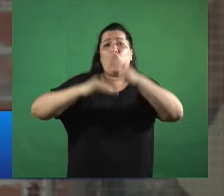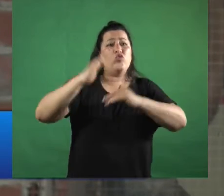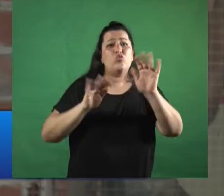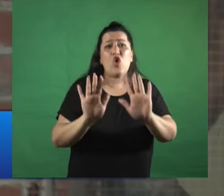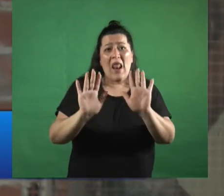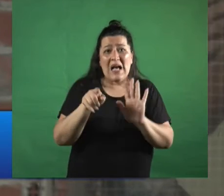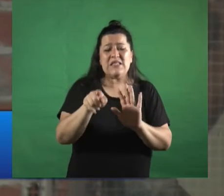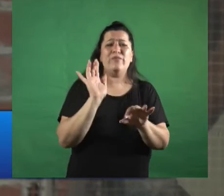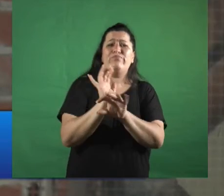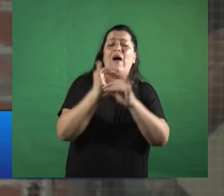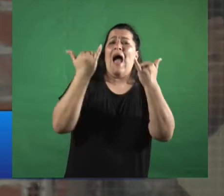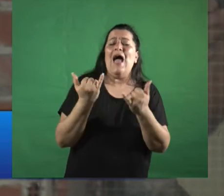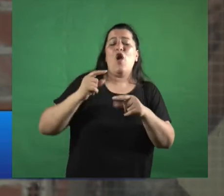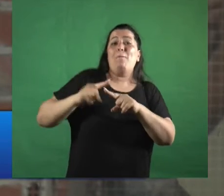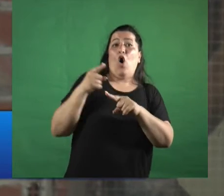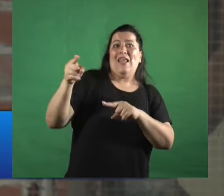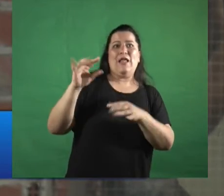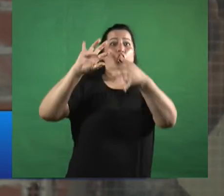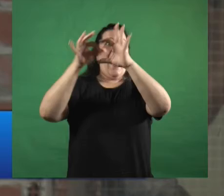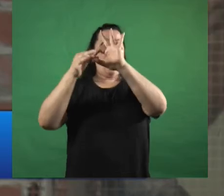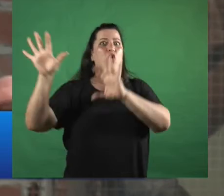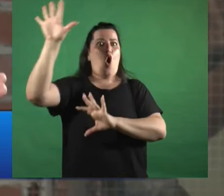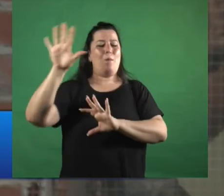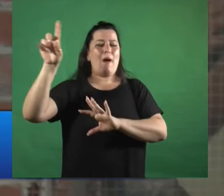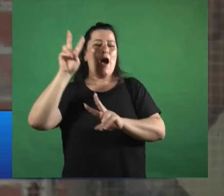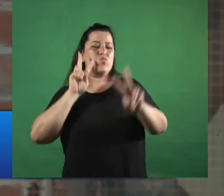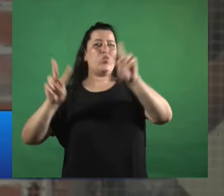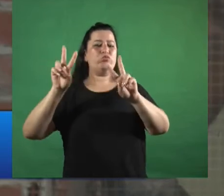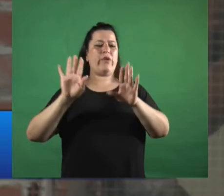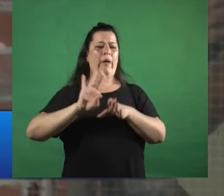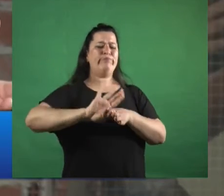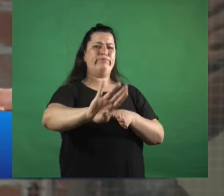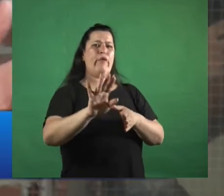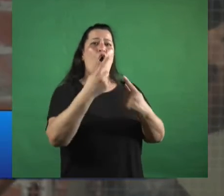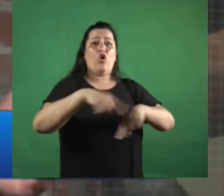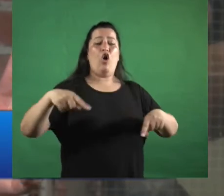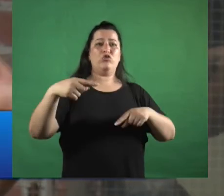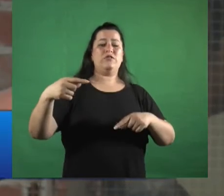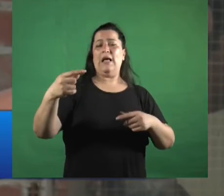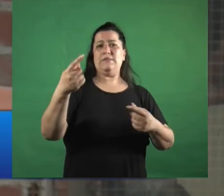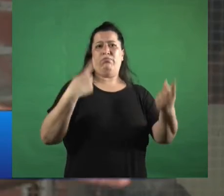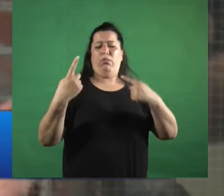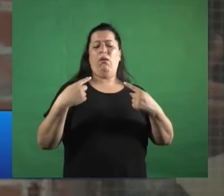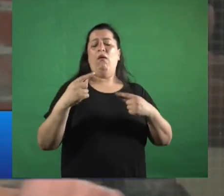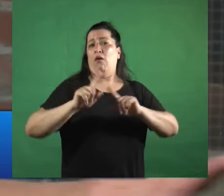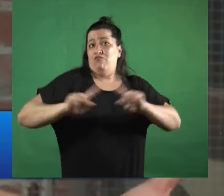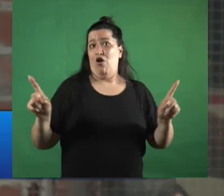en términos políticos a Europa legitimar situaciones de dominación anterior inclusive más antiguas como vos planteás la